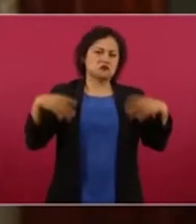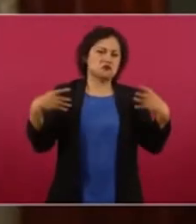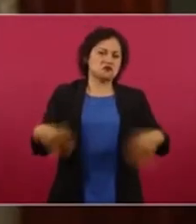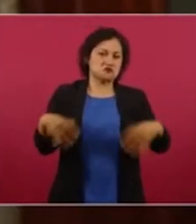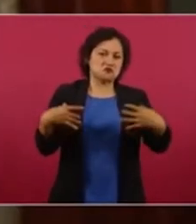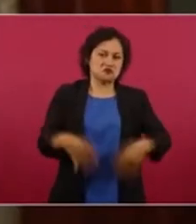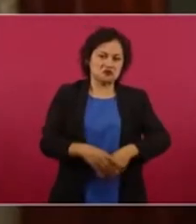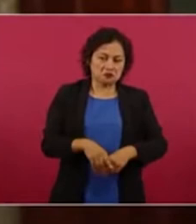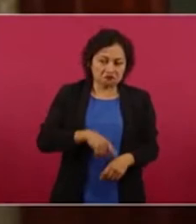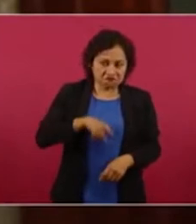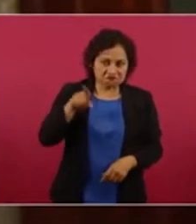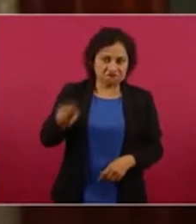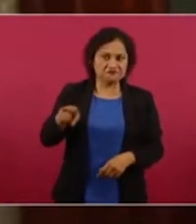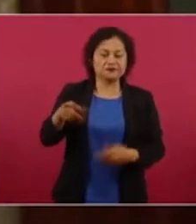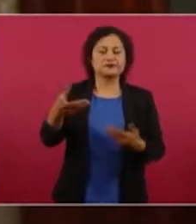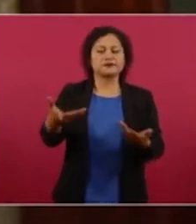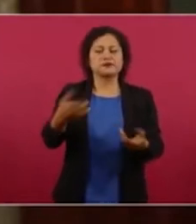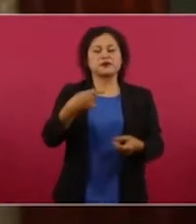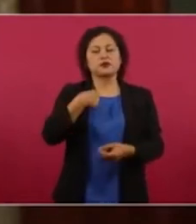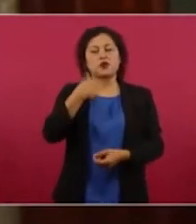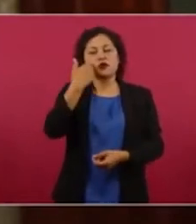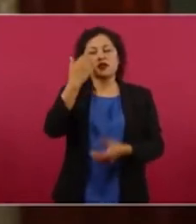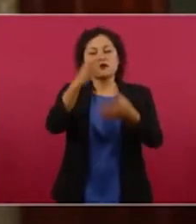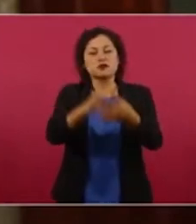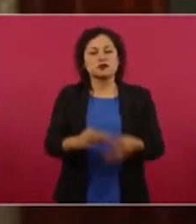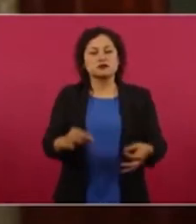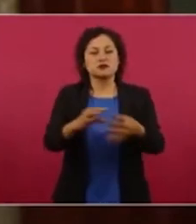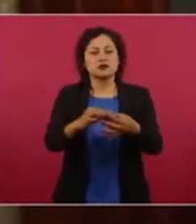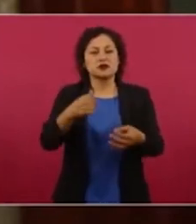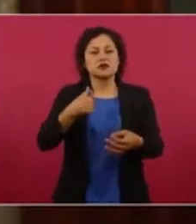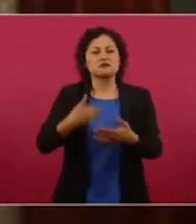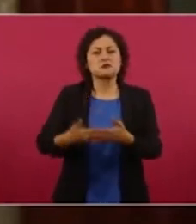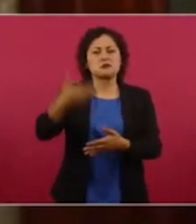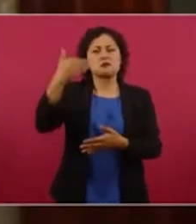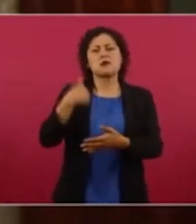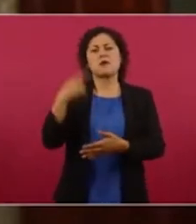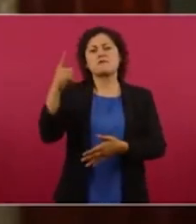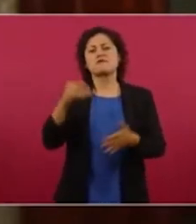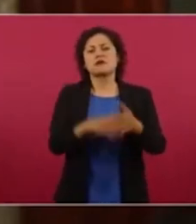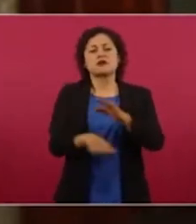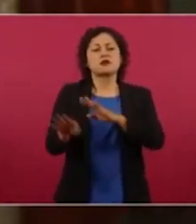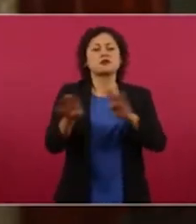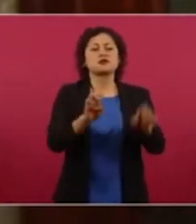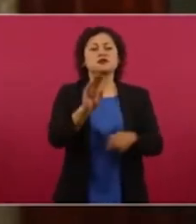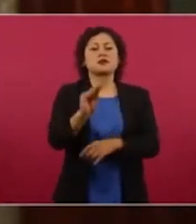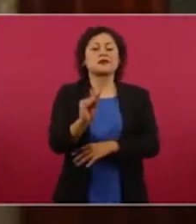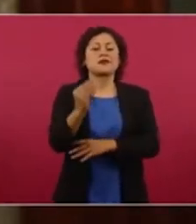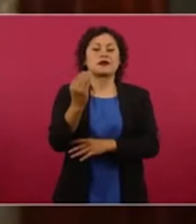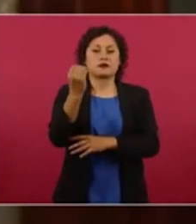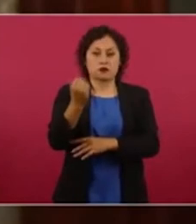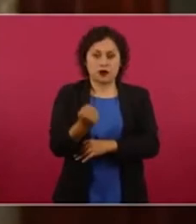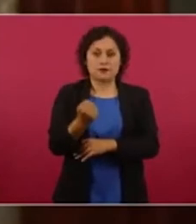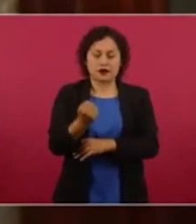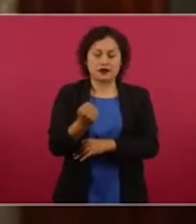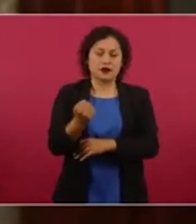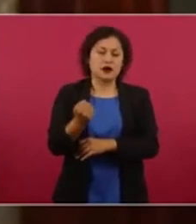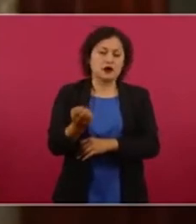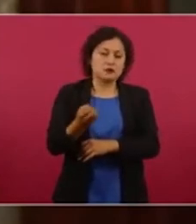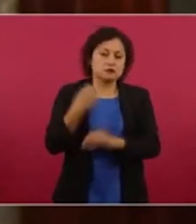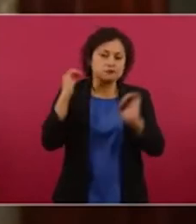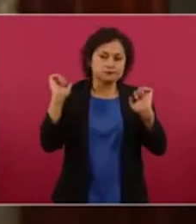comentarle presidente que yo en 1999 en la cumbre de la la en